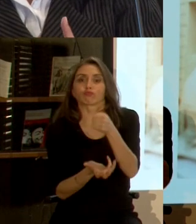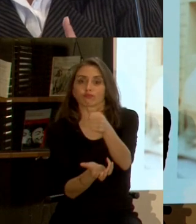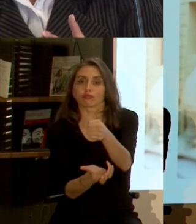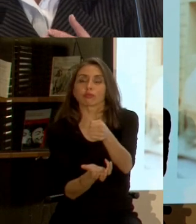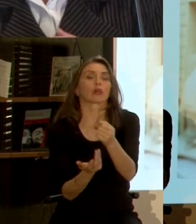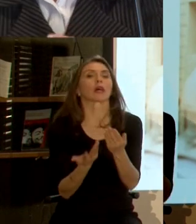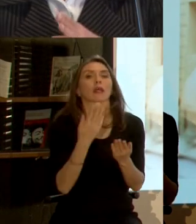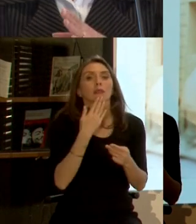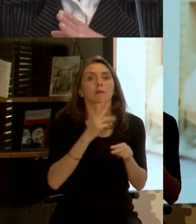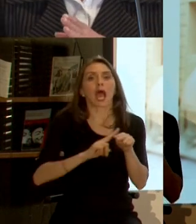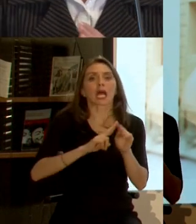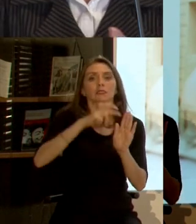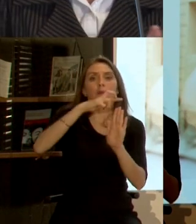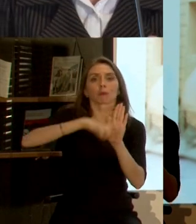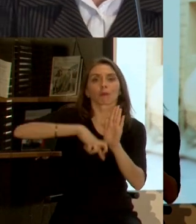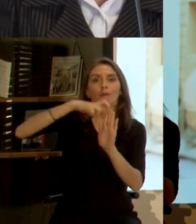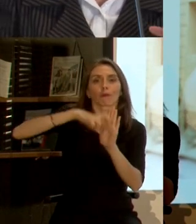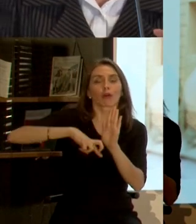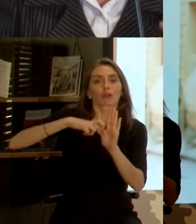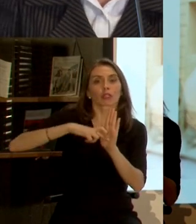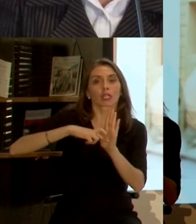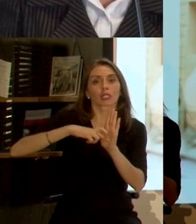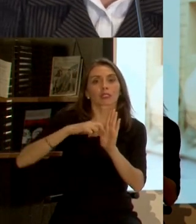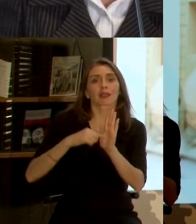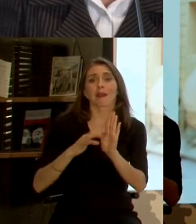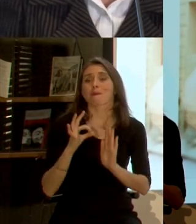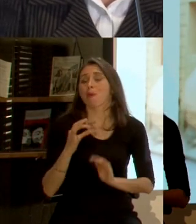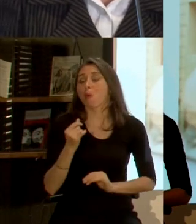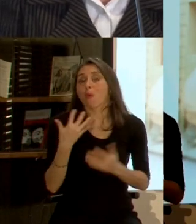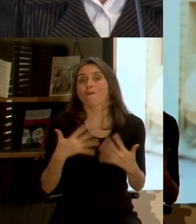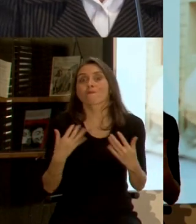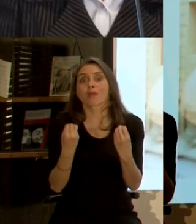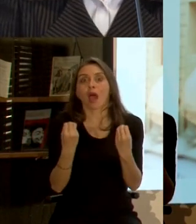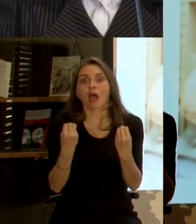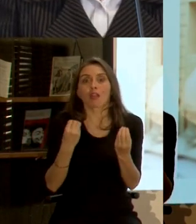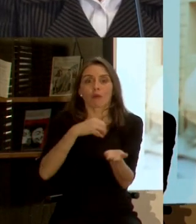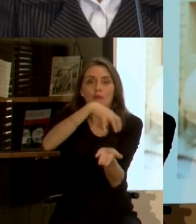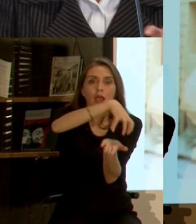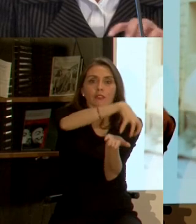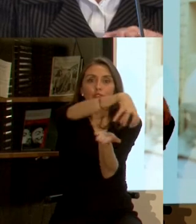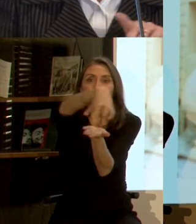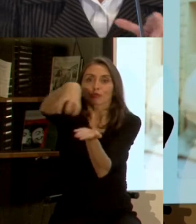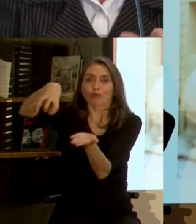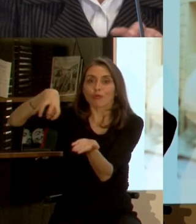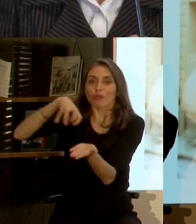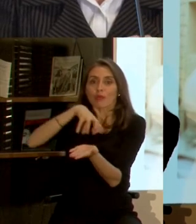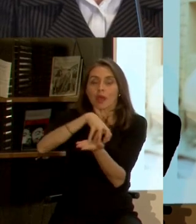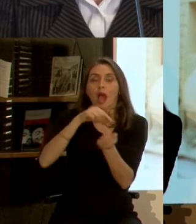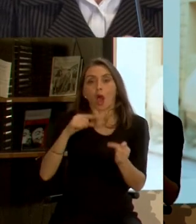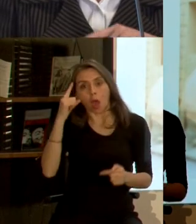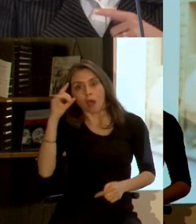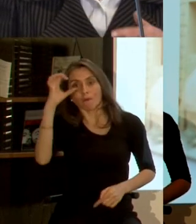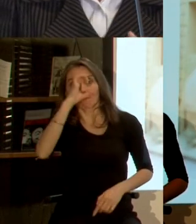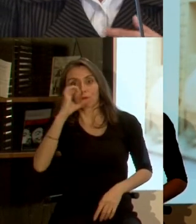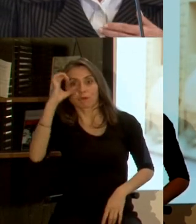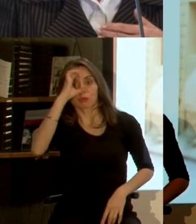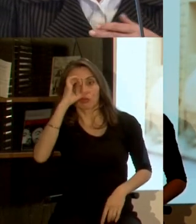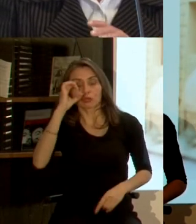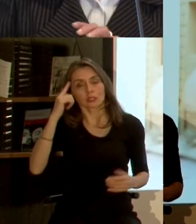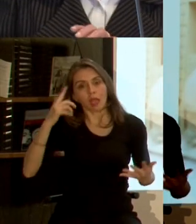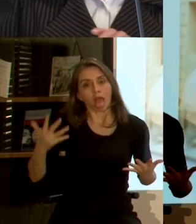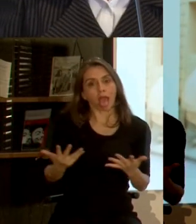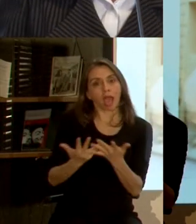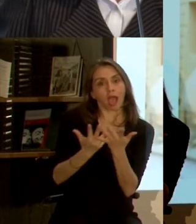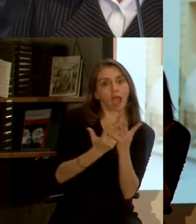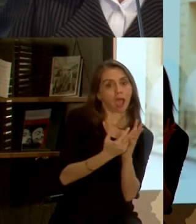de proyectos y ha sido supremamente valioso para las ciudades y hoy en día estamos buscando generar redes